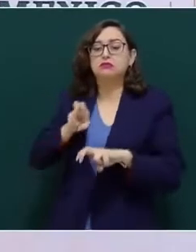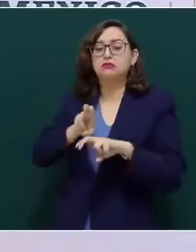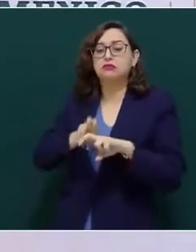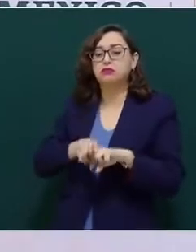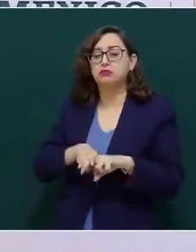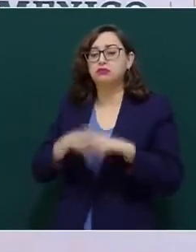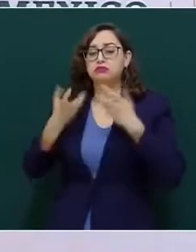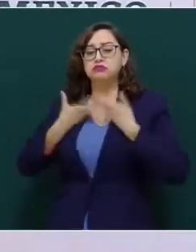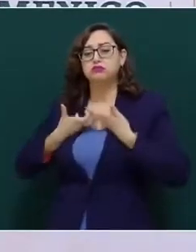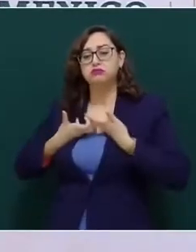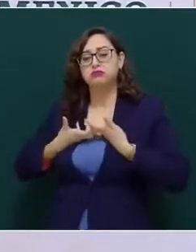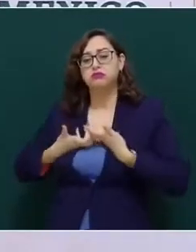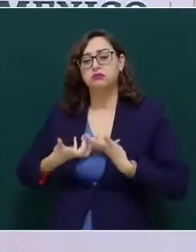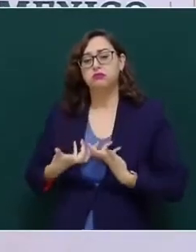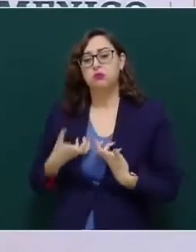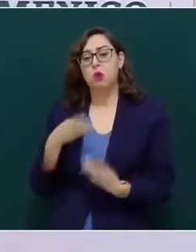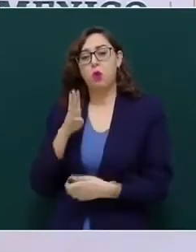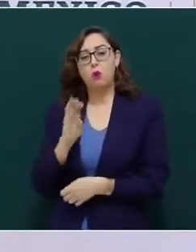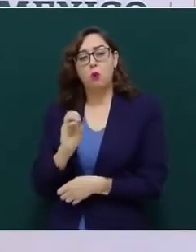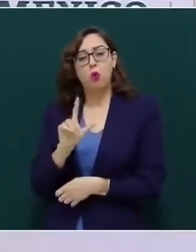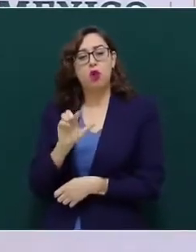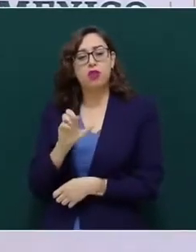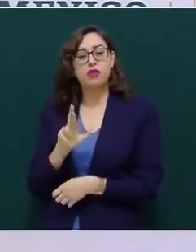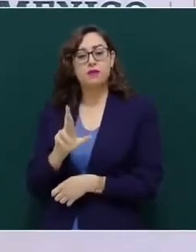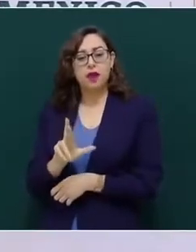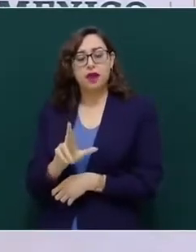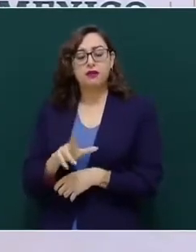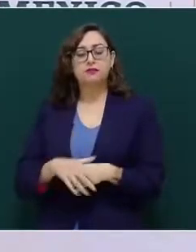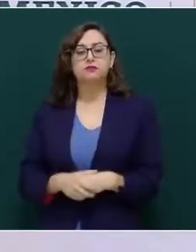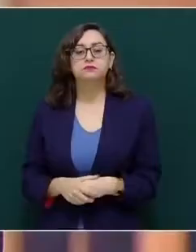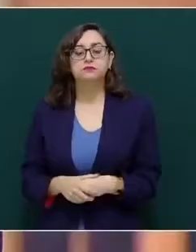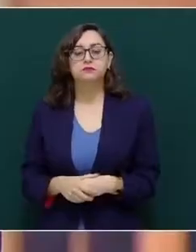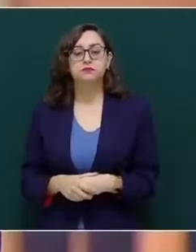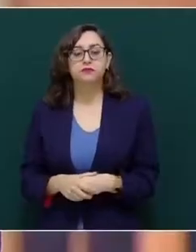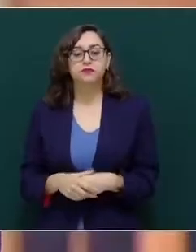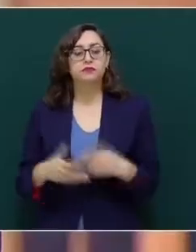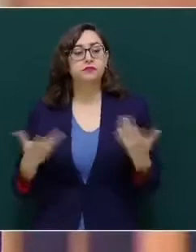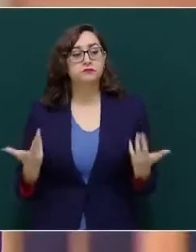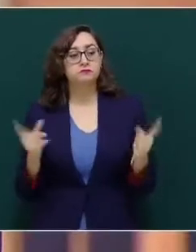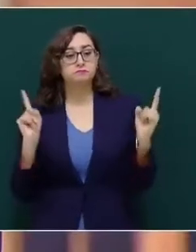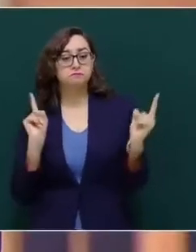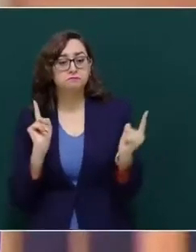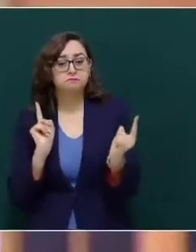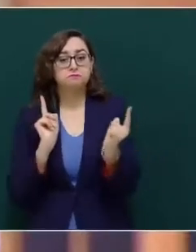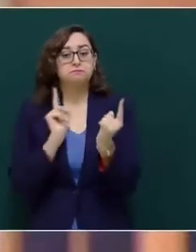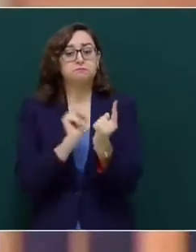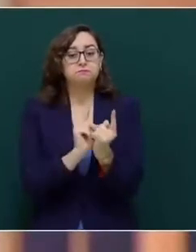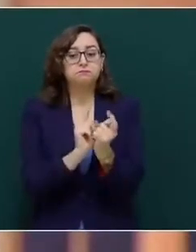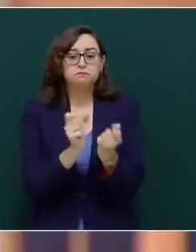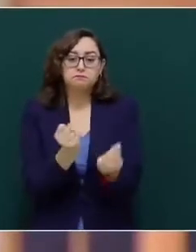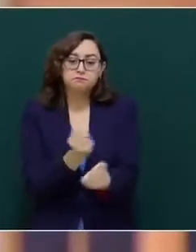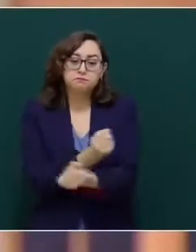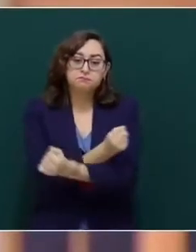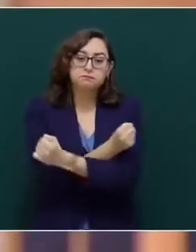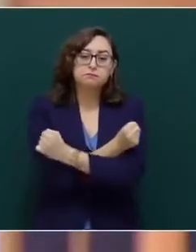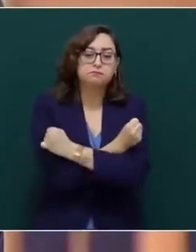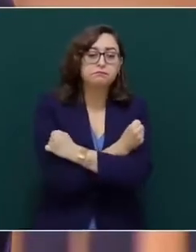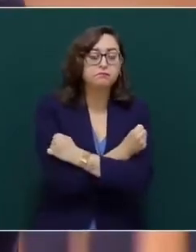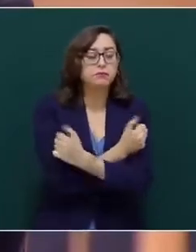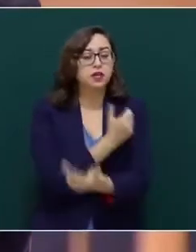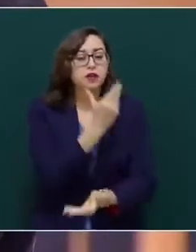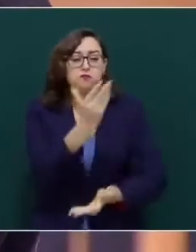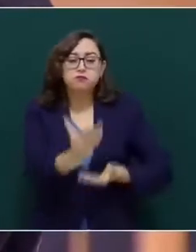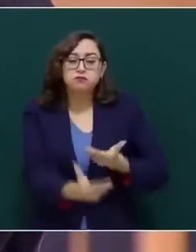de Bolívar descansaba. Abrazóle don Joaquín con muy corteses